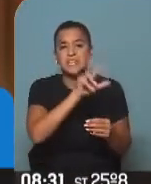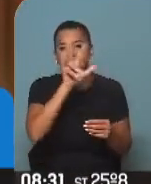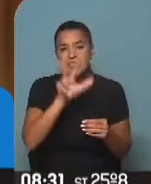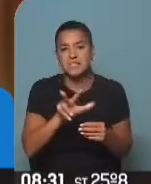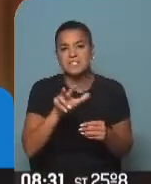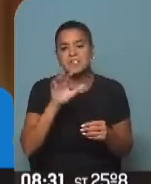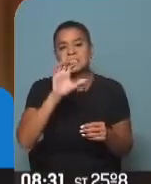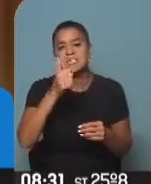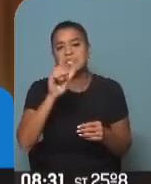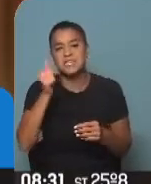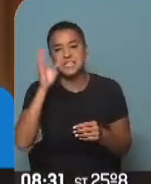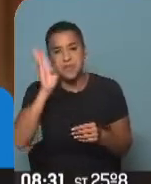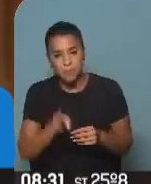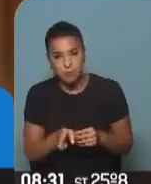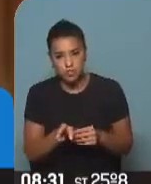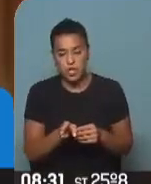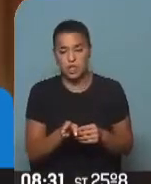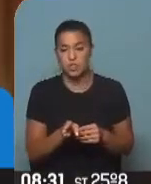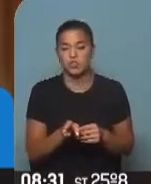66%,